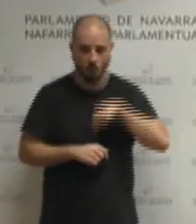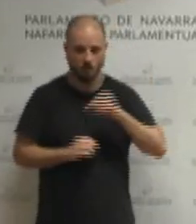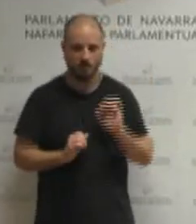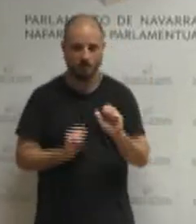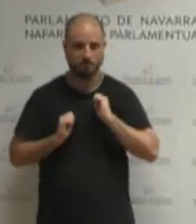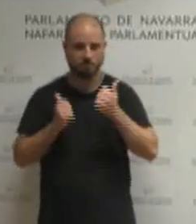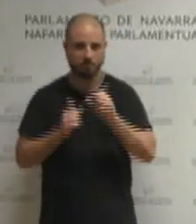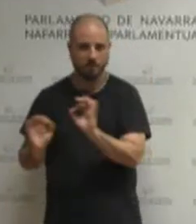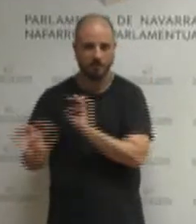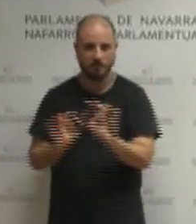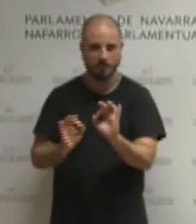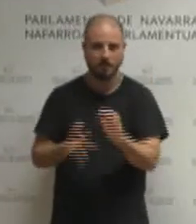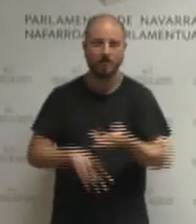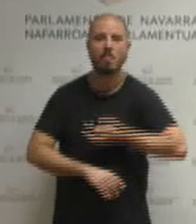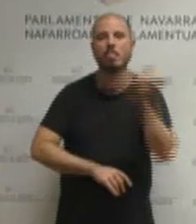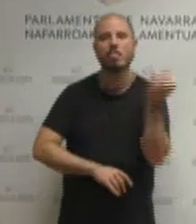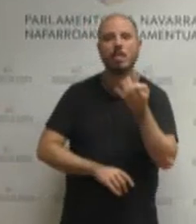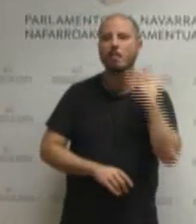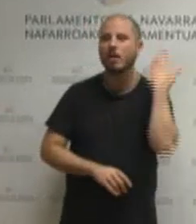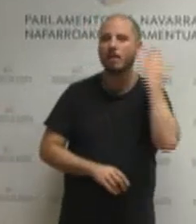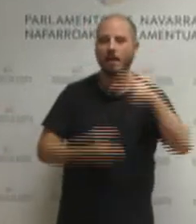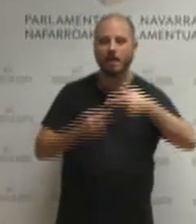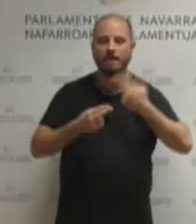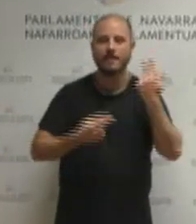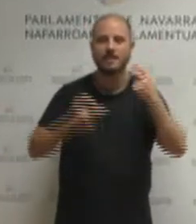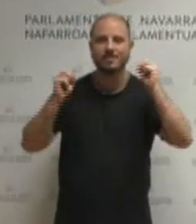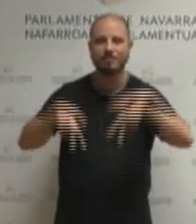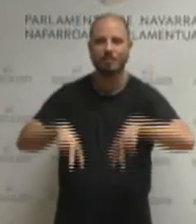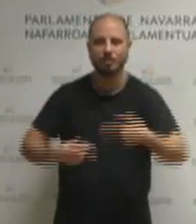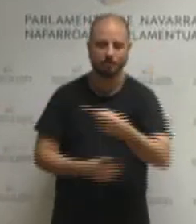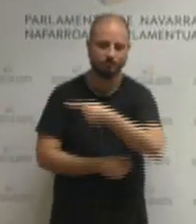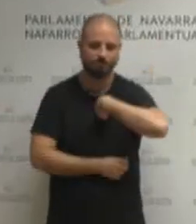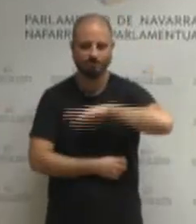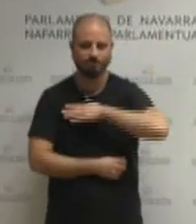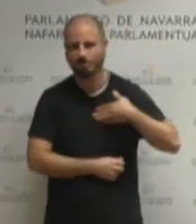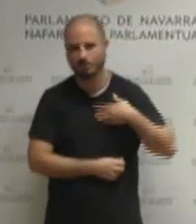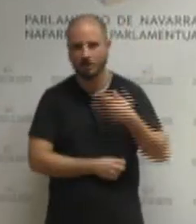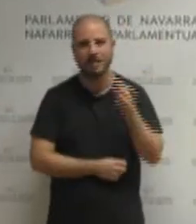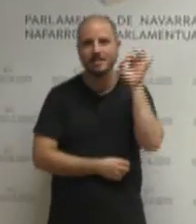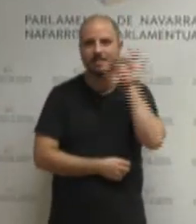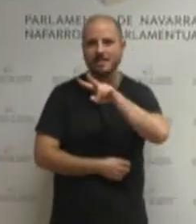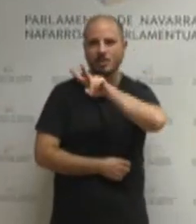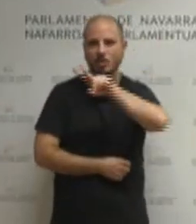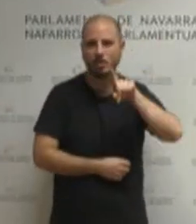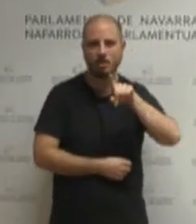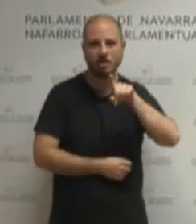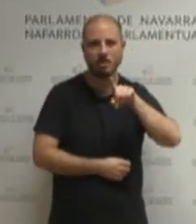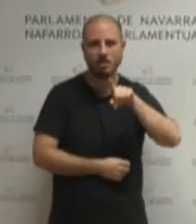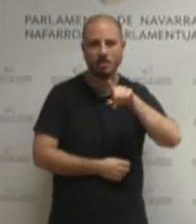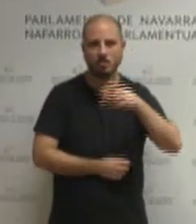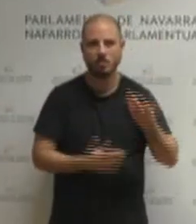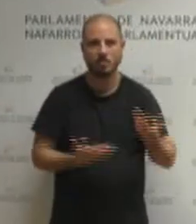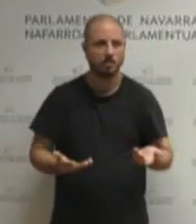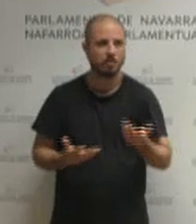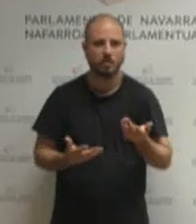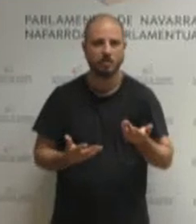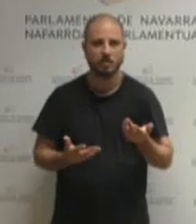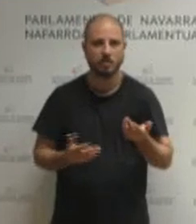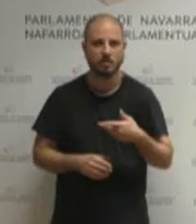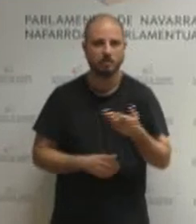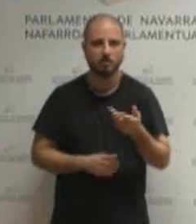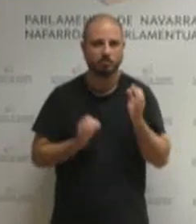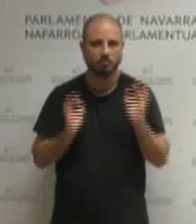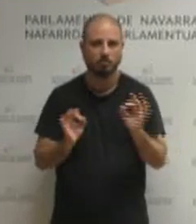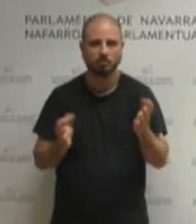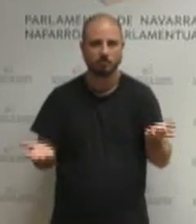hori da gure hortzemuga hogeita bat garren mendean demokrazia hori se baita dena erabaki alizatea baita